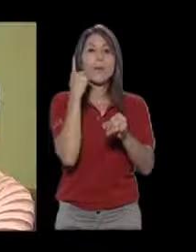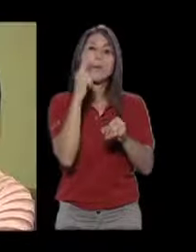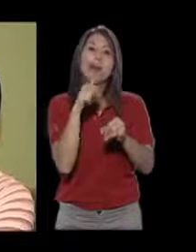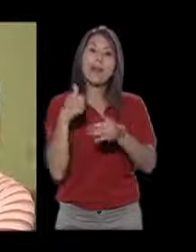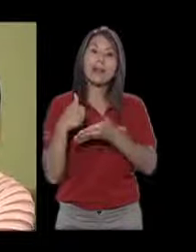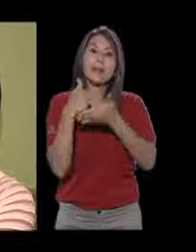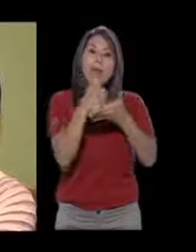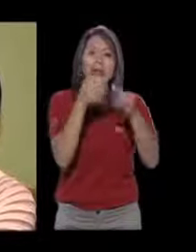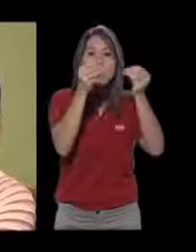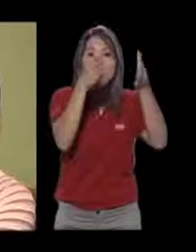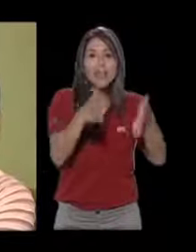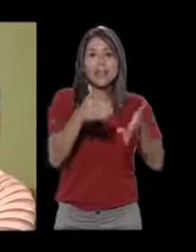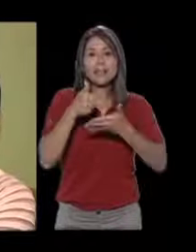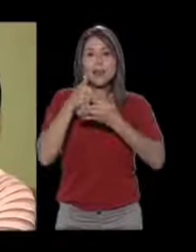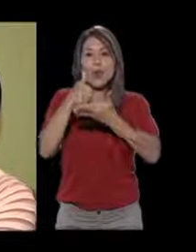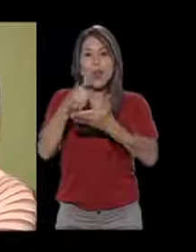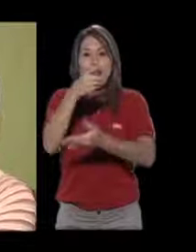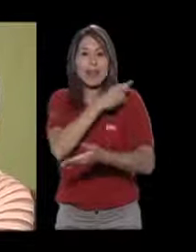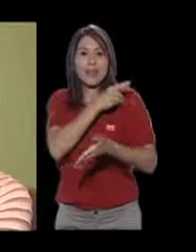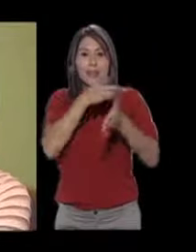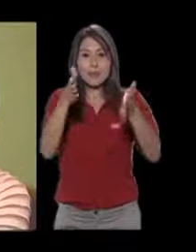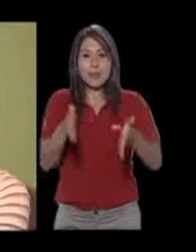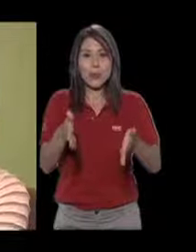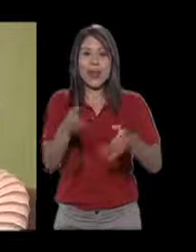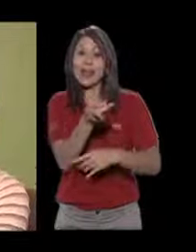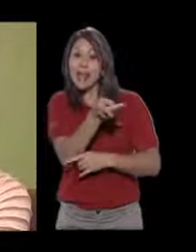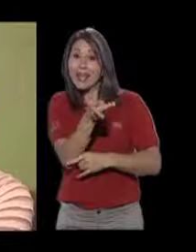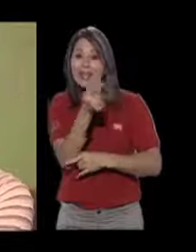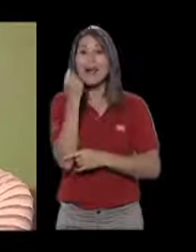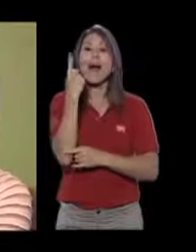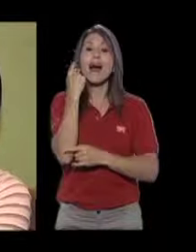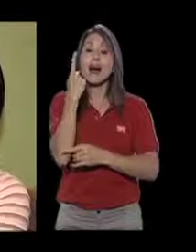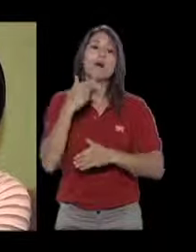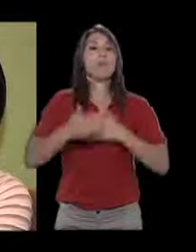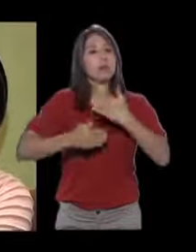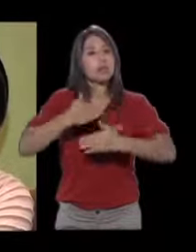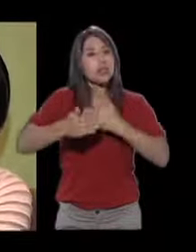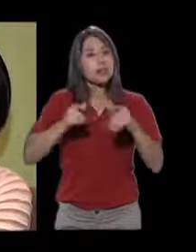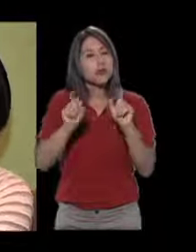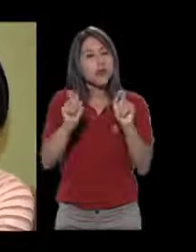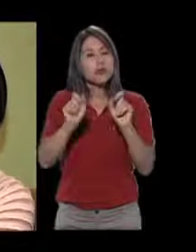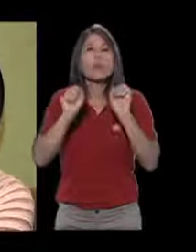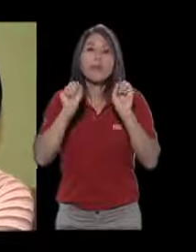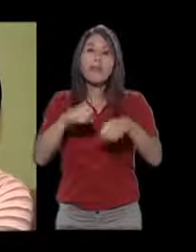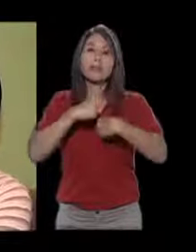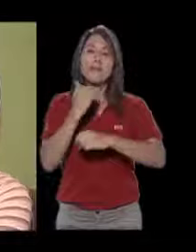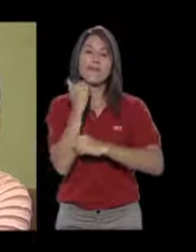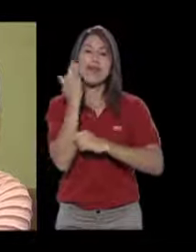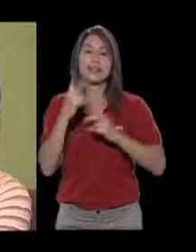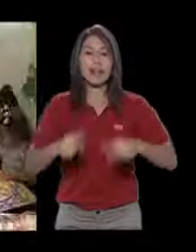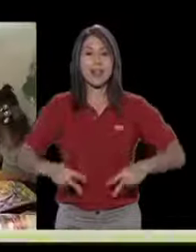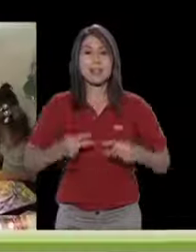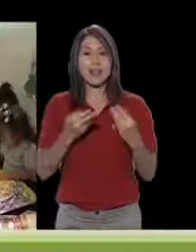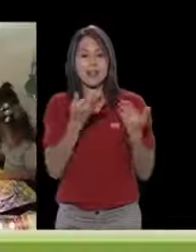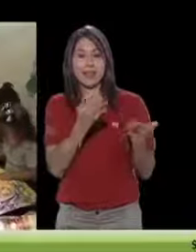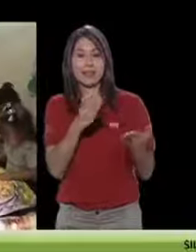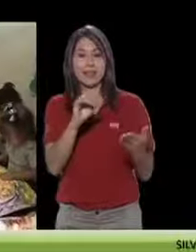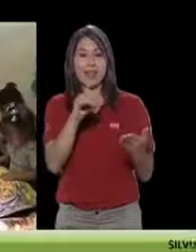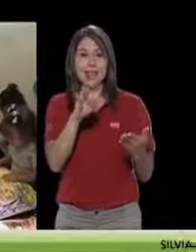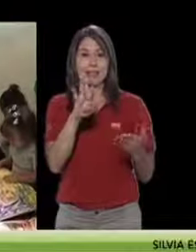la maestra, a la directora, a entender cómo los procesos podían facilitar la vida de Celeste y de los docentes en el aula.